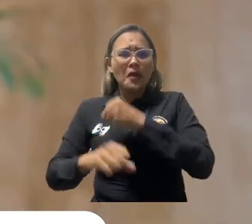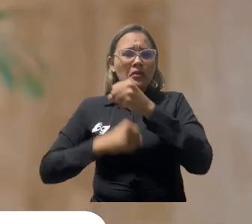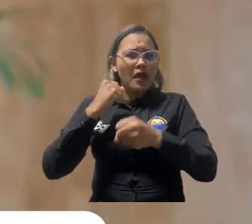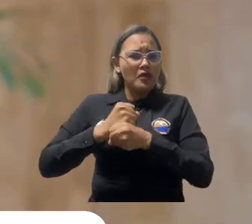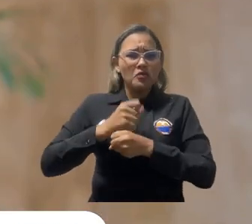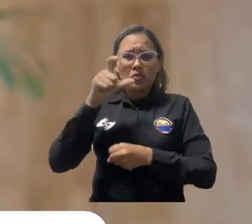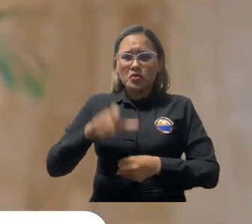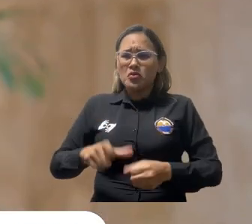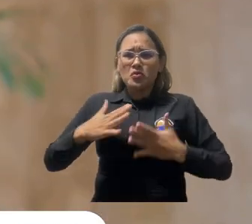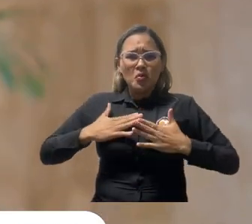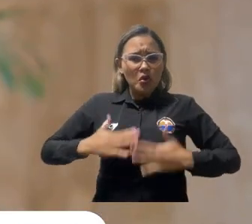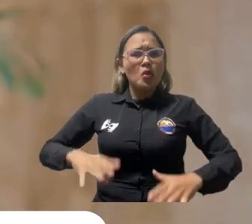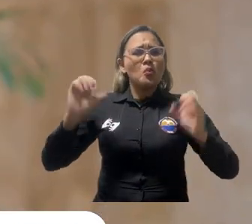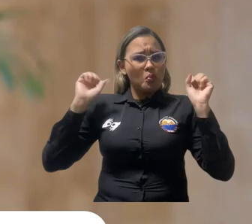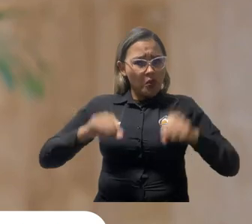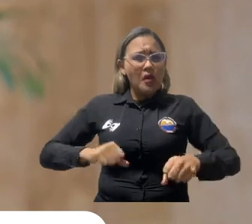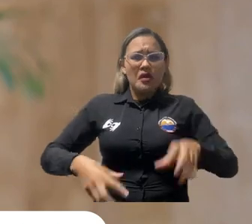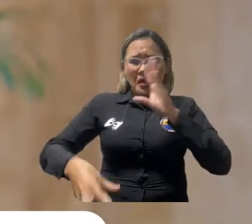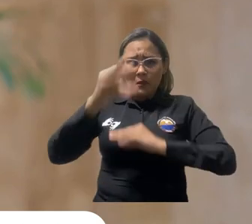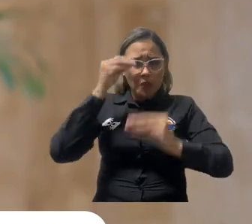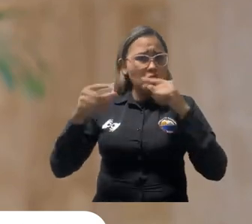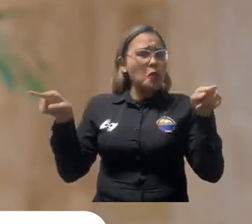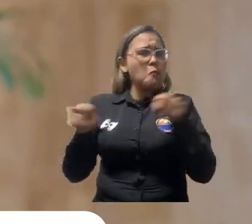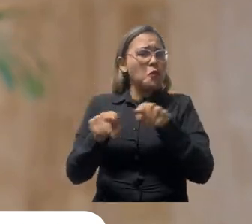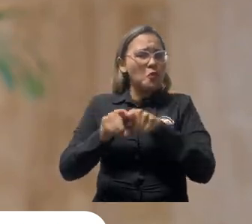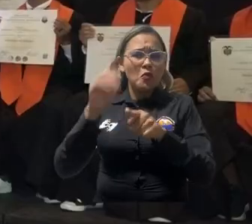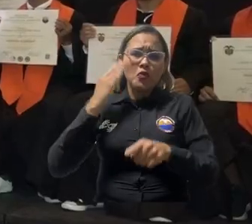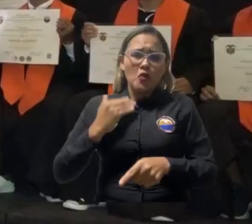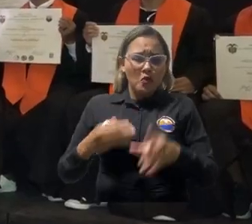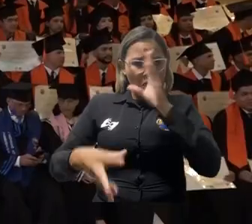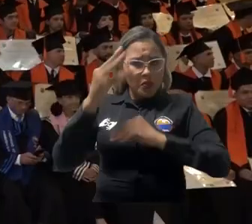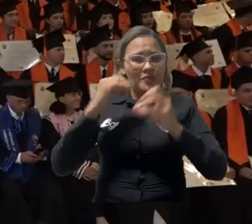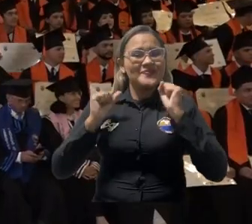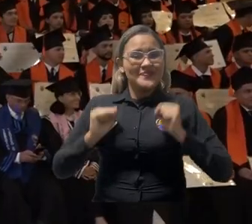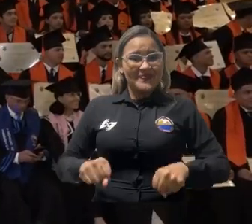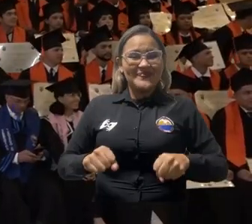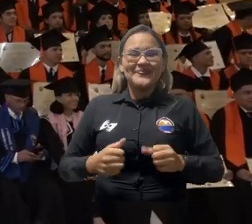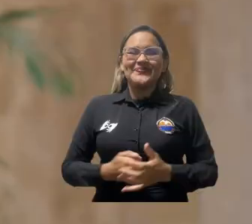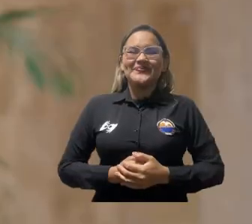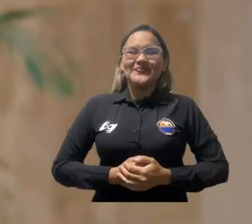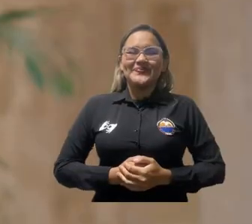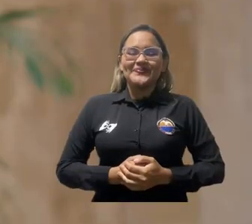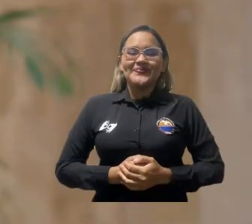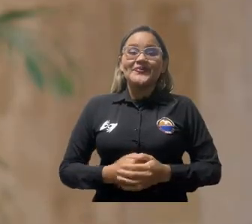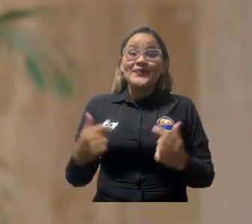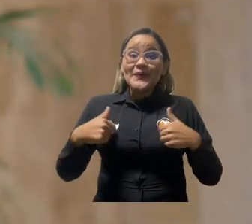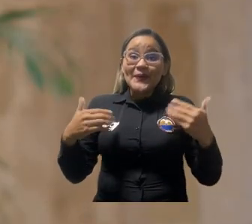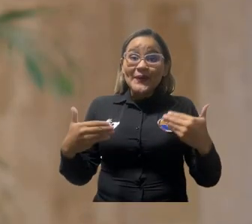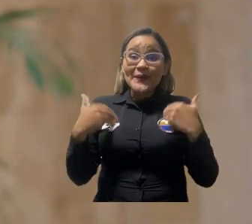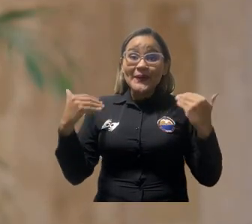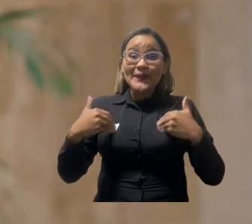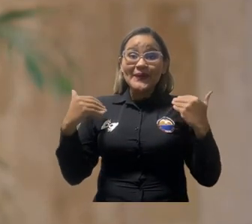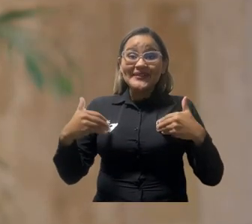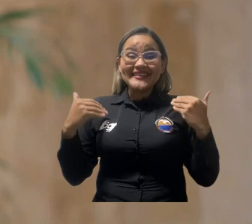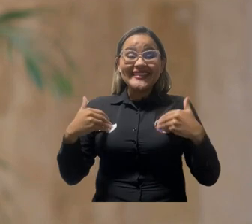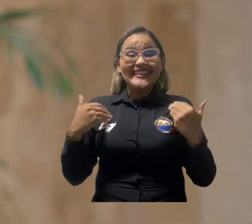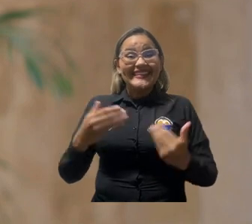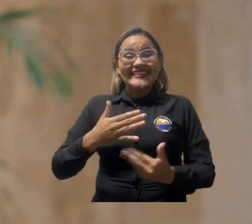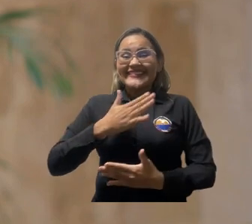aprende con igual eficacia que una de 20, 25 años. Yo me siento muy contento,